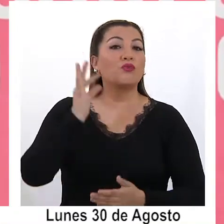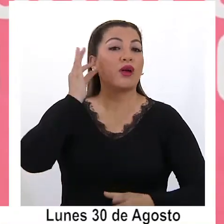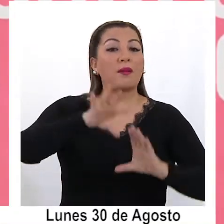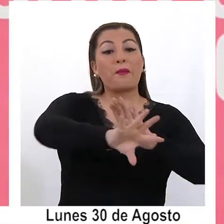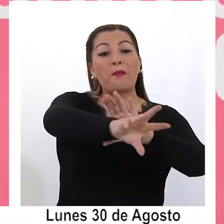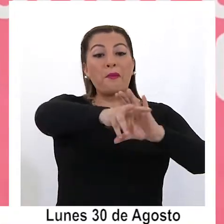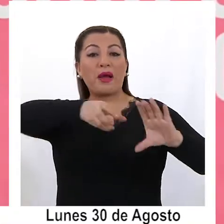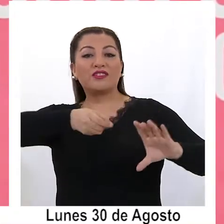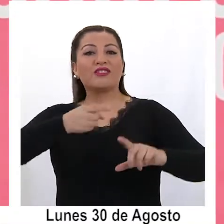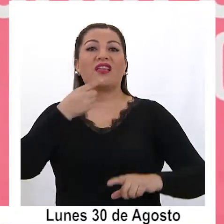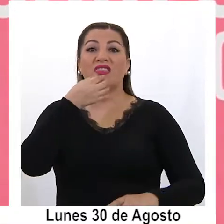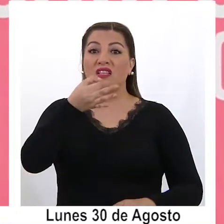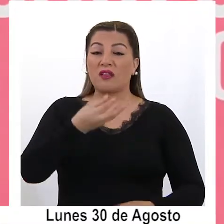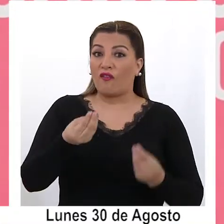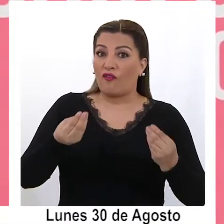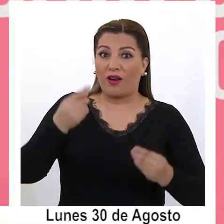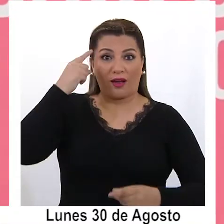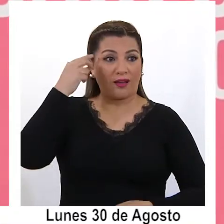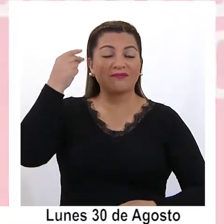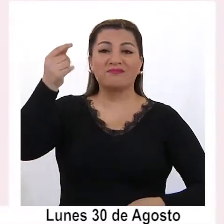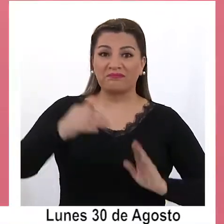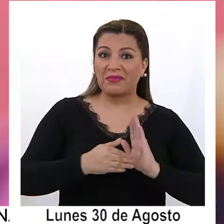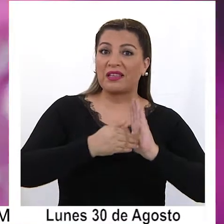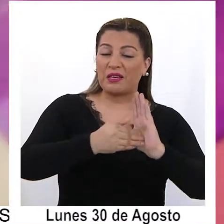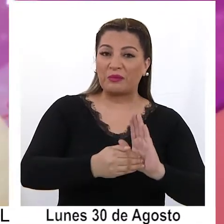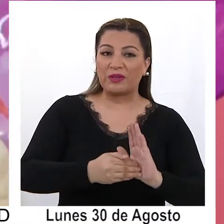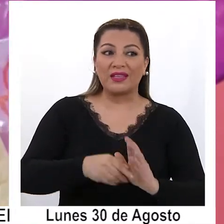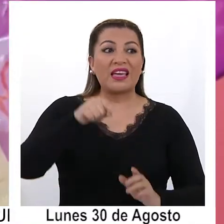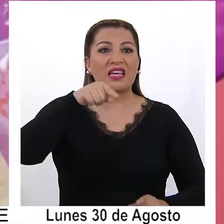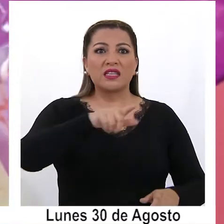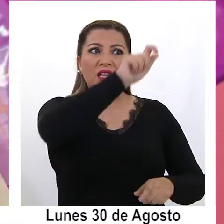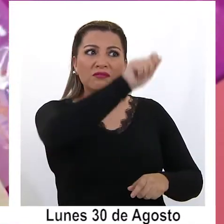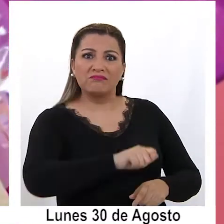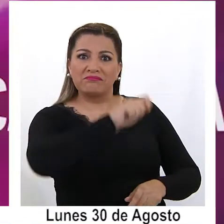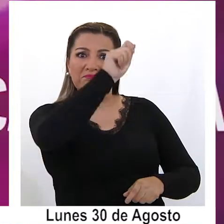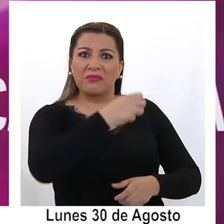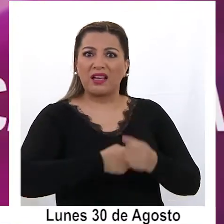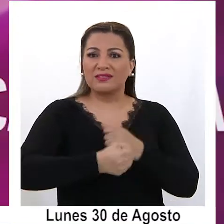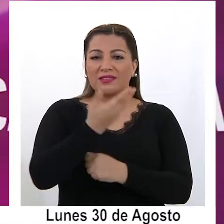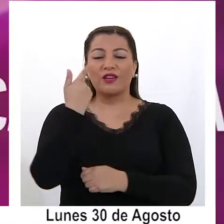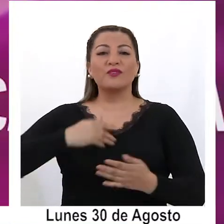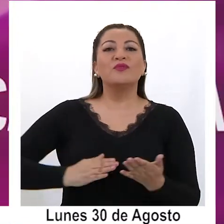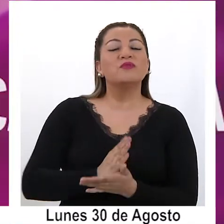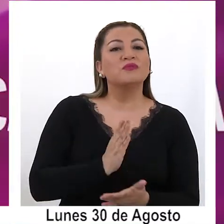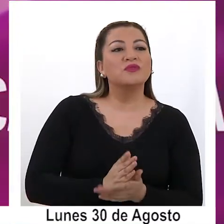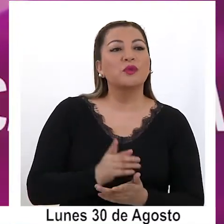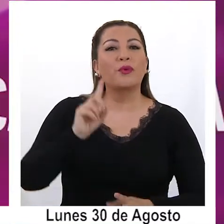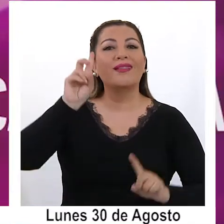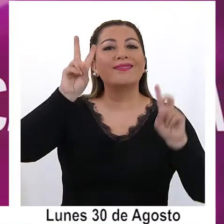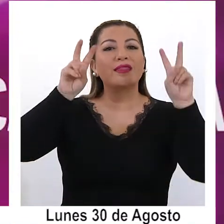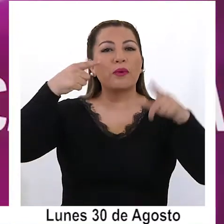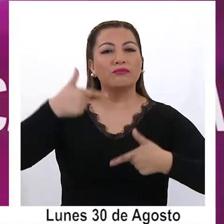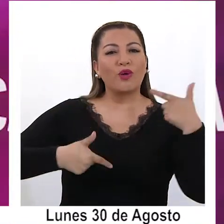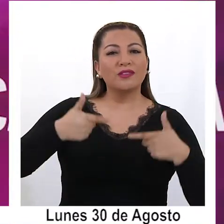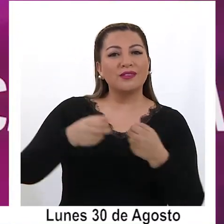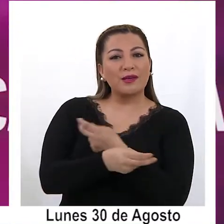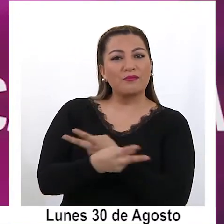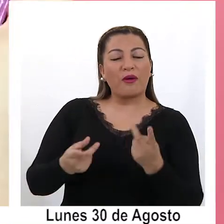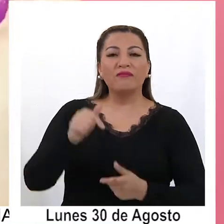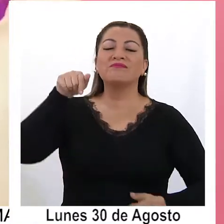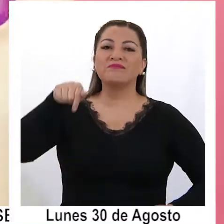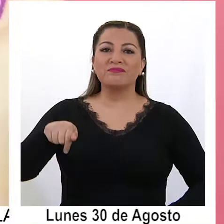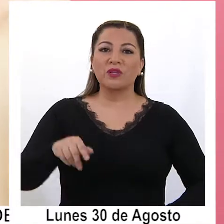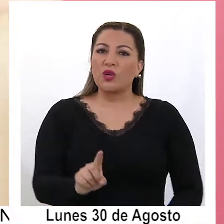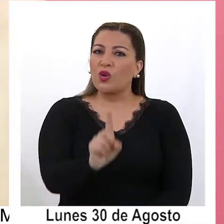plena. Desde el Colegio de Matronas destacaron la iniciativa precisando que este dispositivo lleva varios años como